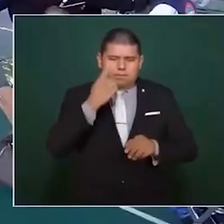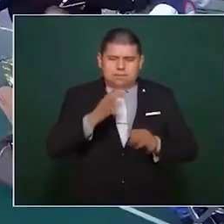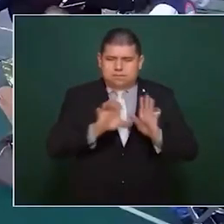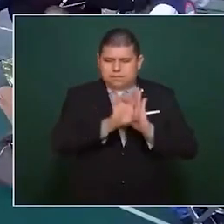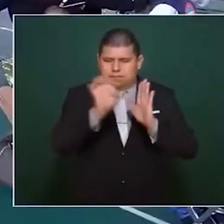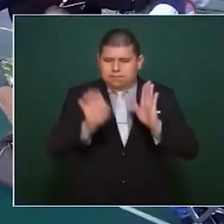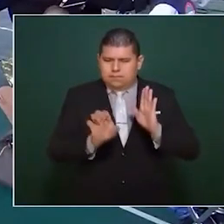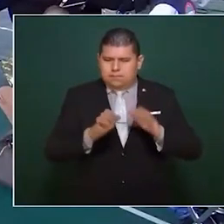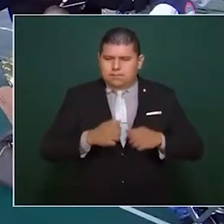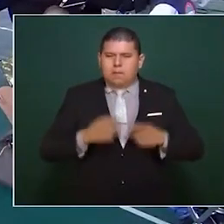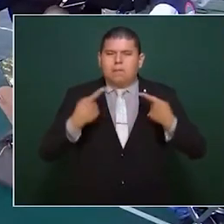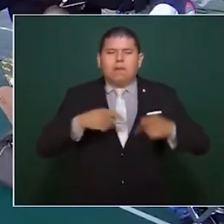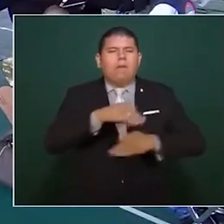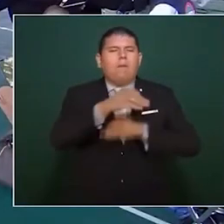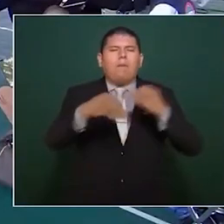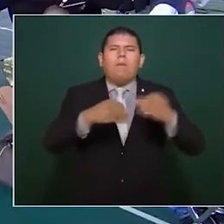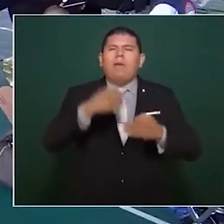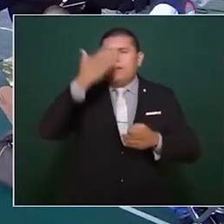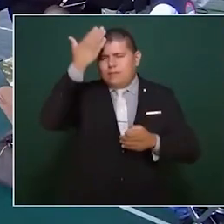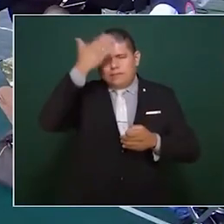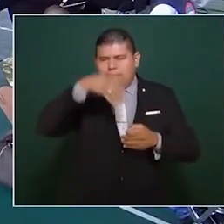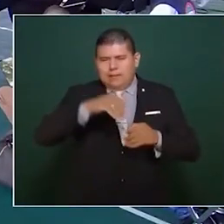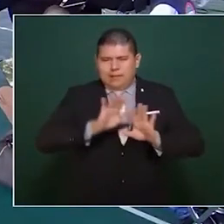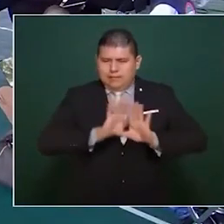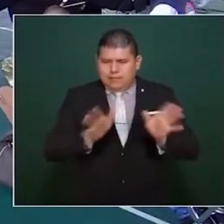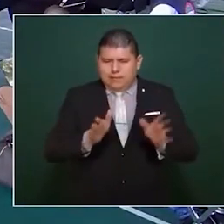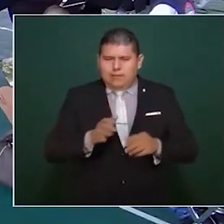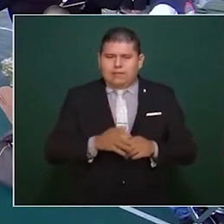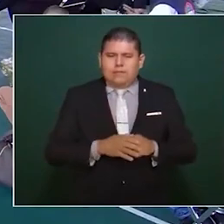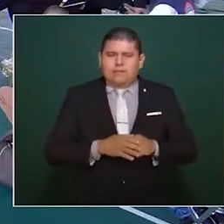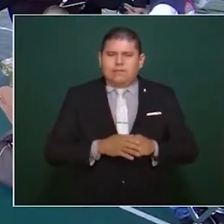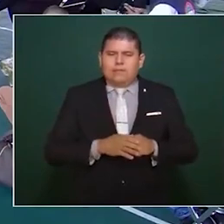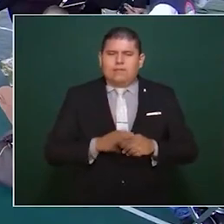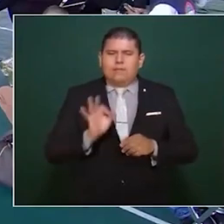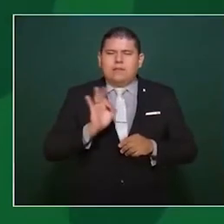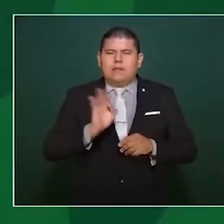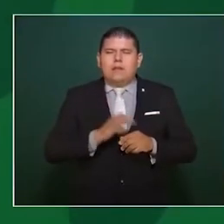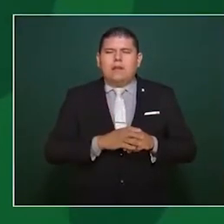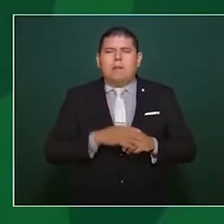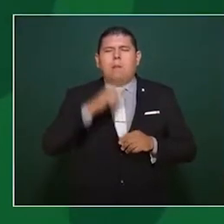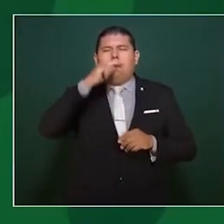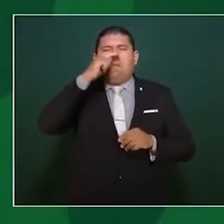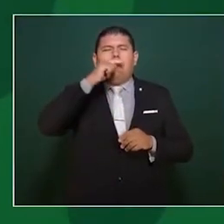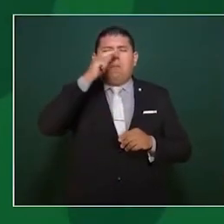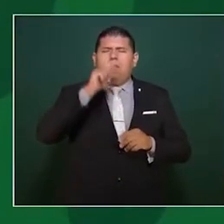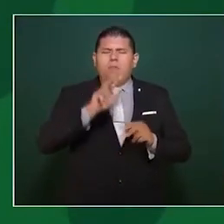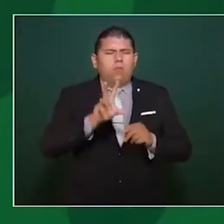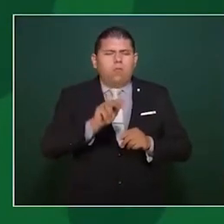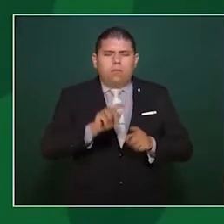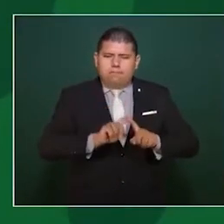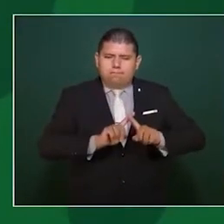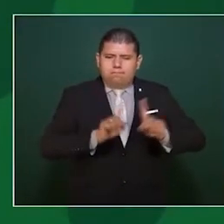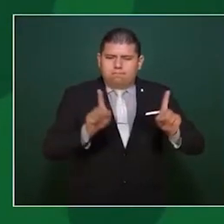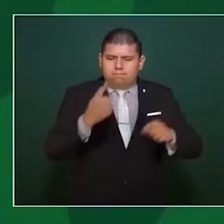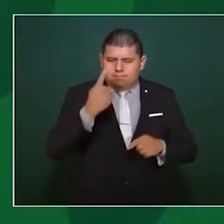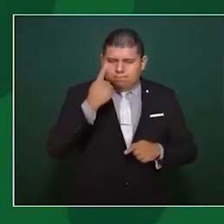y no es un asunto de vanidad. Es nada más